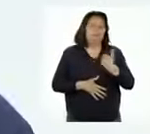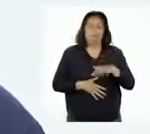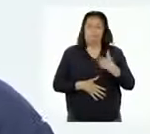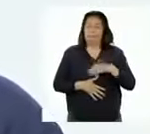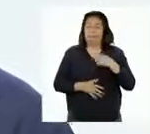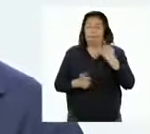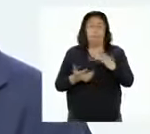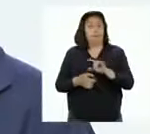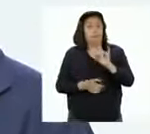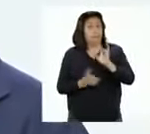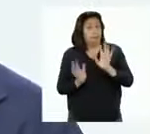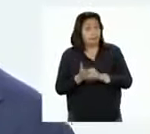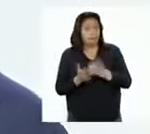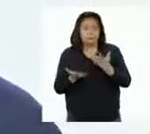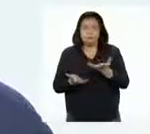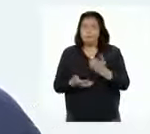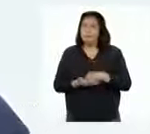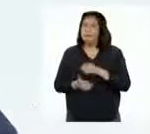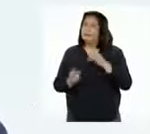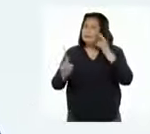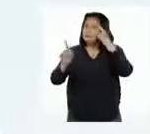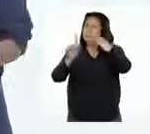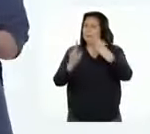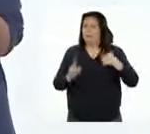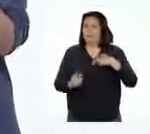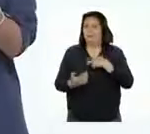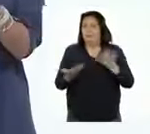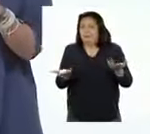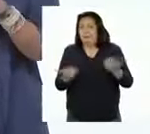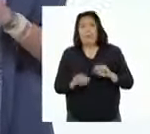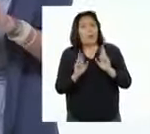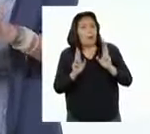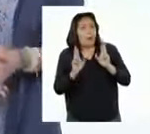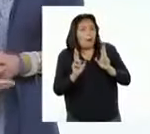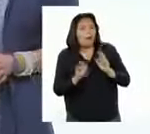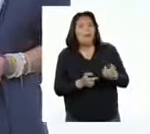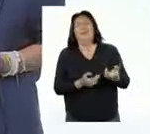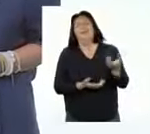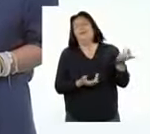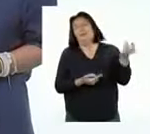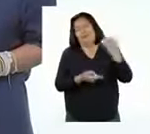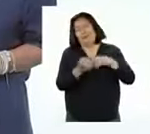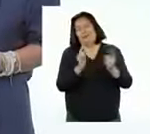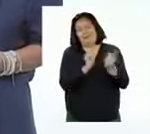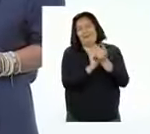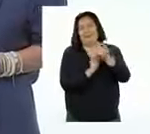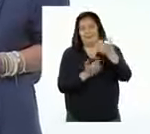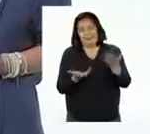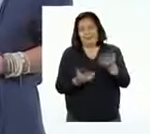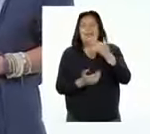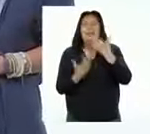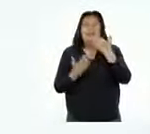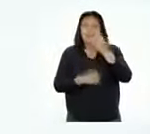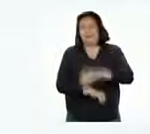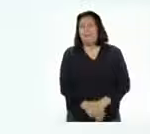muy retadora y súper útil, sobre todo para el propósito que tenemos. Esperamos tenerla pronto de nuevo por aquí. Muchas gracias.